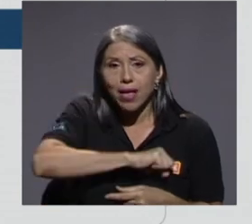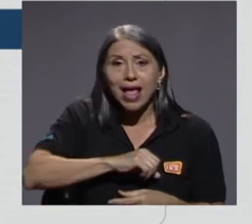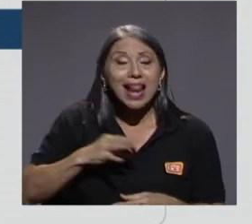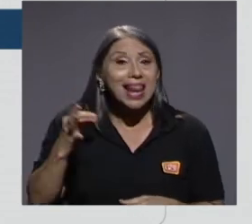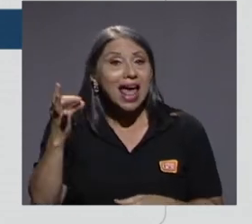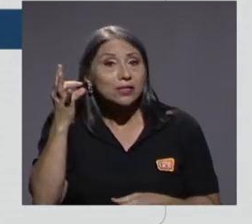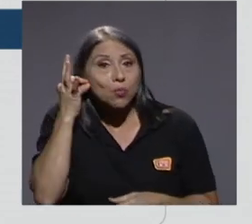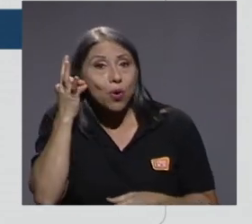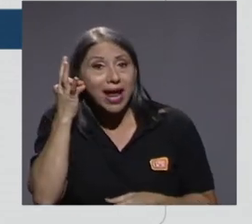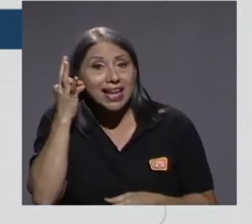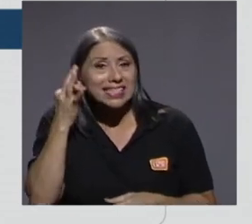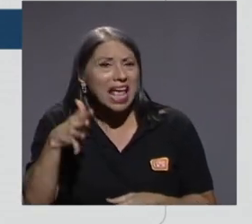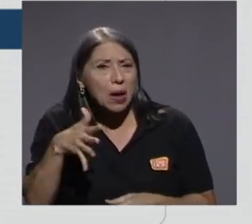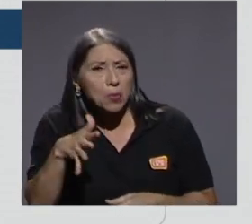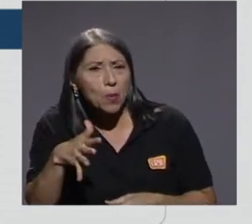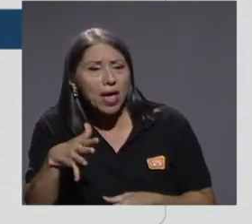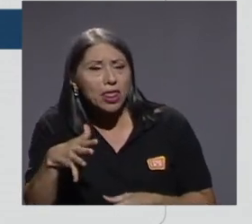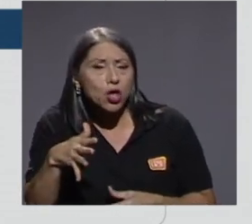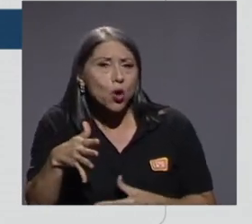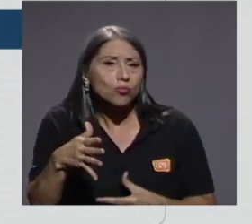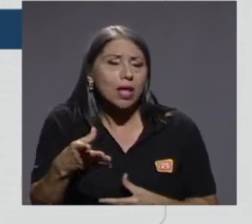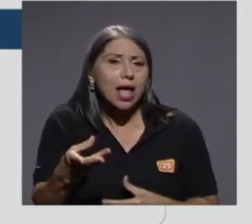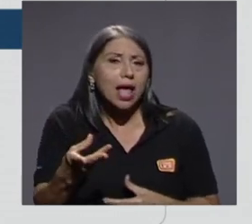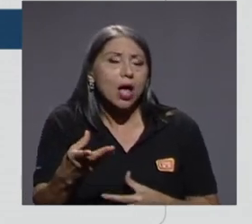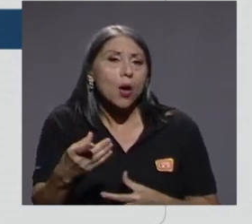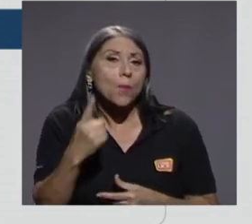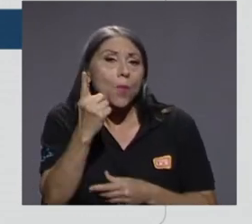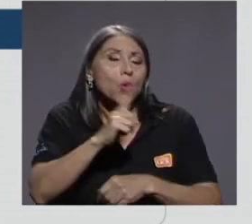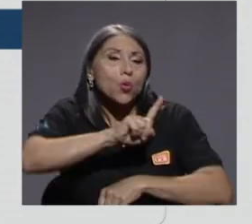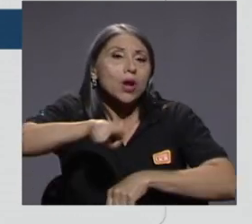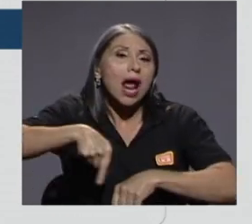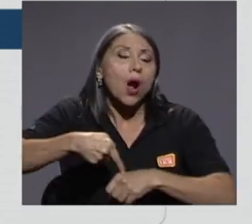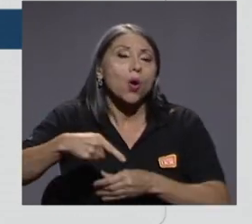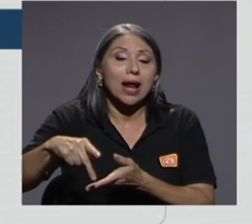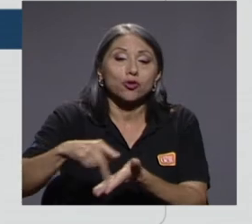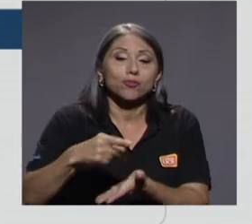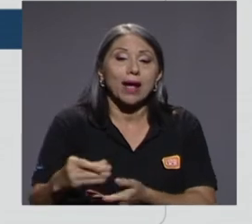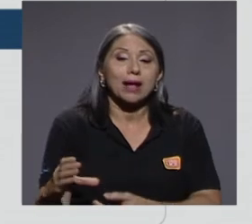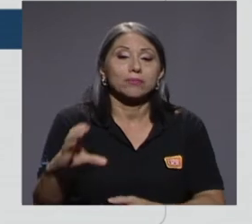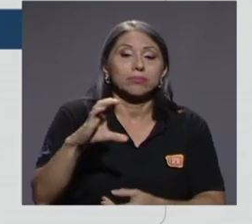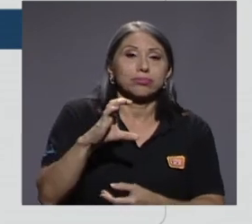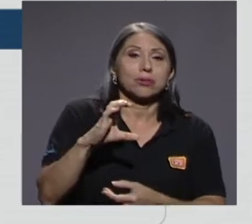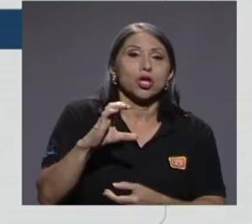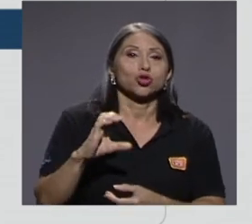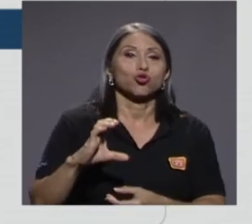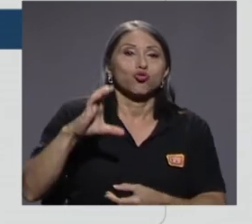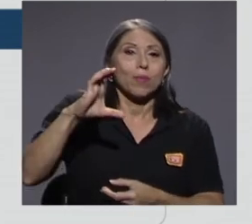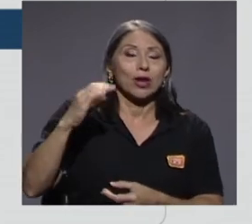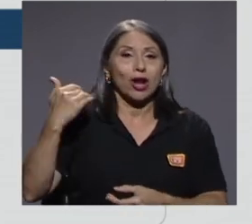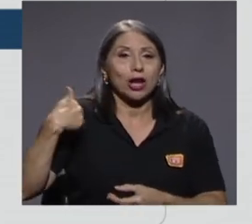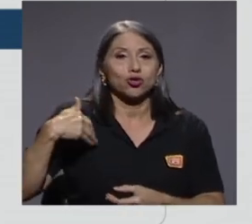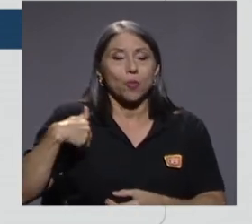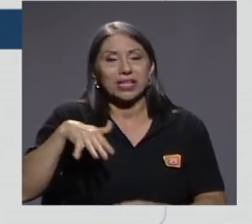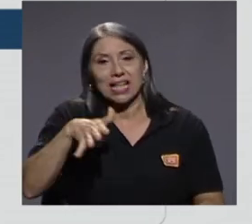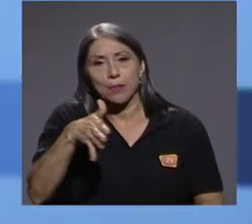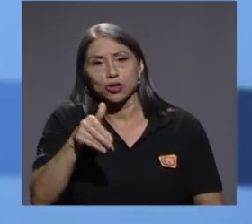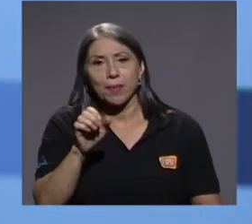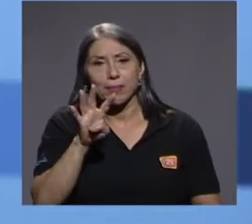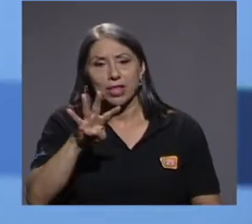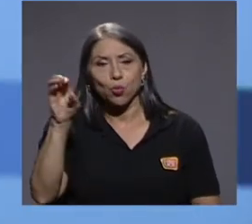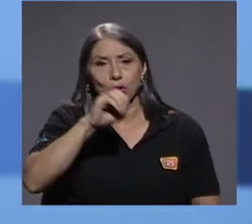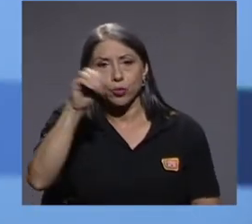en promedio tenemos un salario por hora superior al de los hombres, en aproximadamente un 4%.